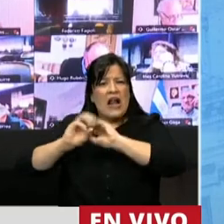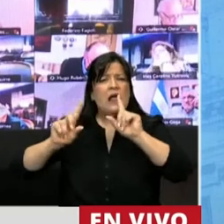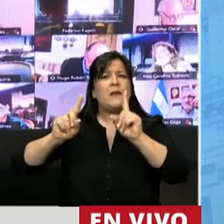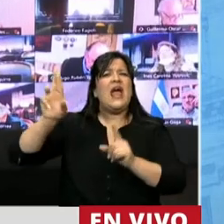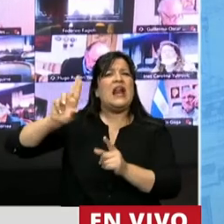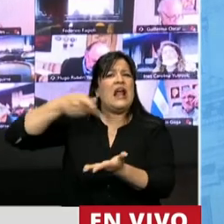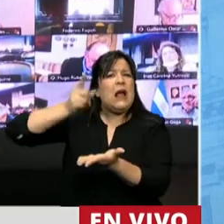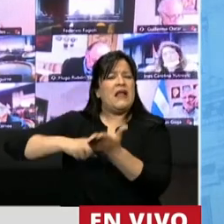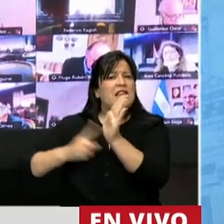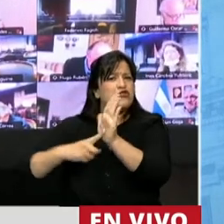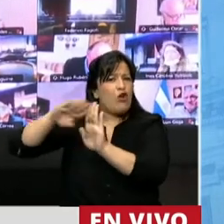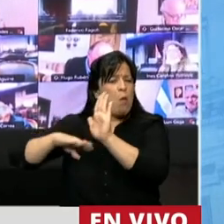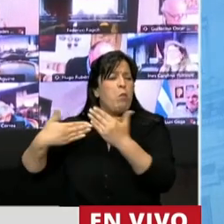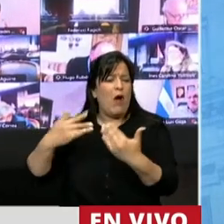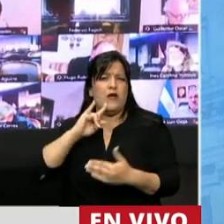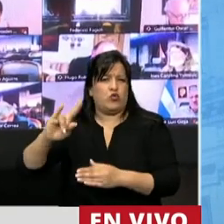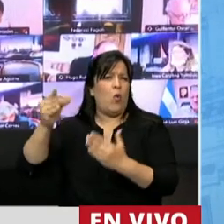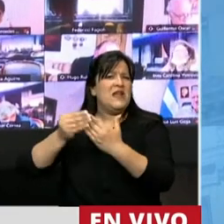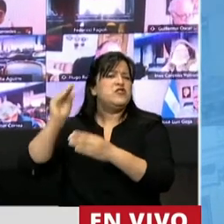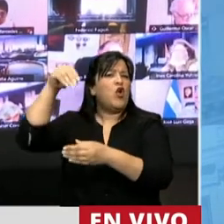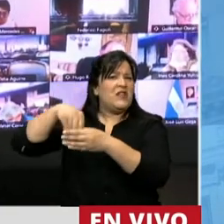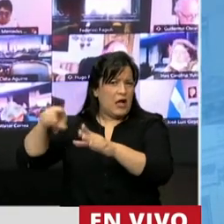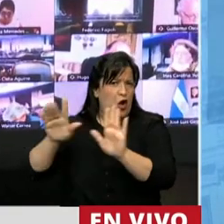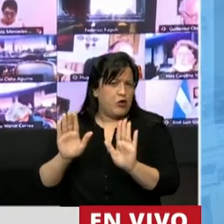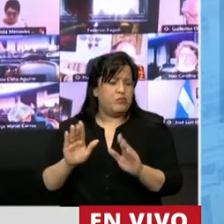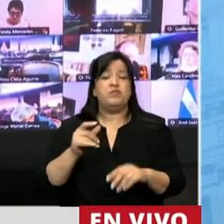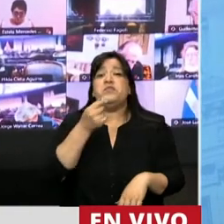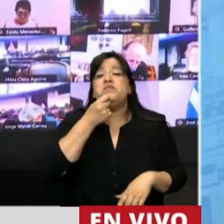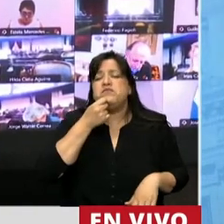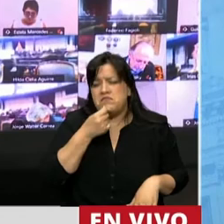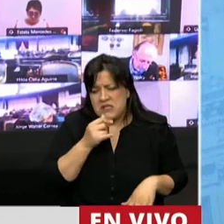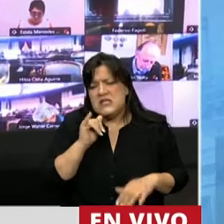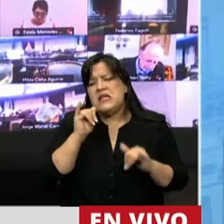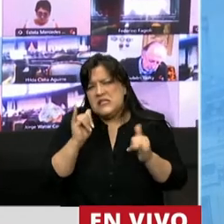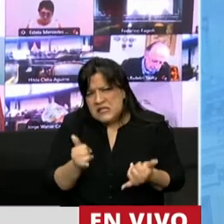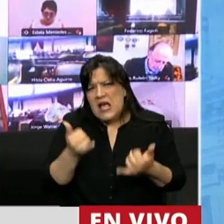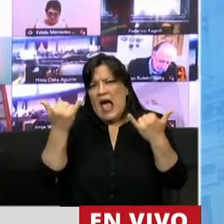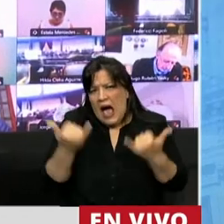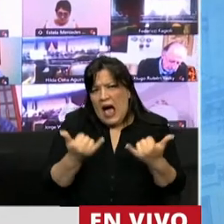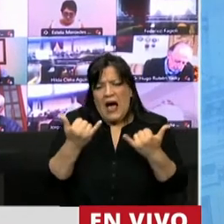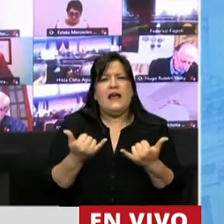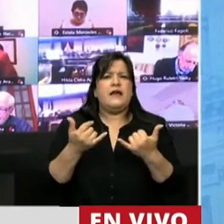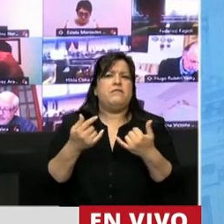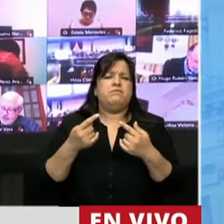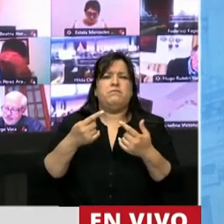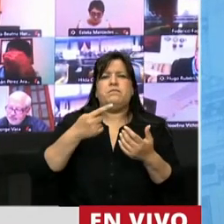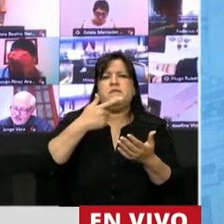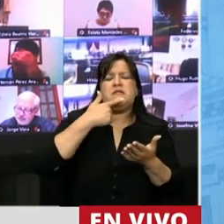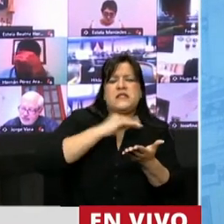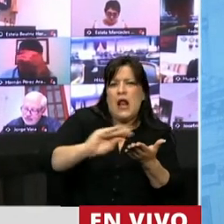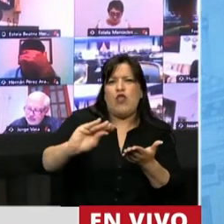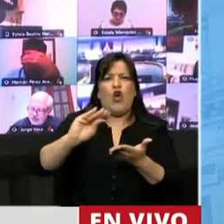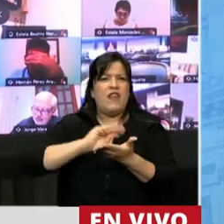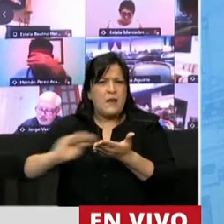reglamentarias. Con lo cual, si bien es cierto, está sobre la base de la actividad de los legisladores nacionales,